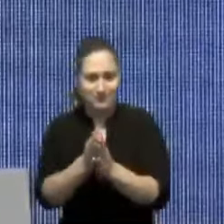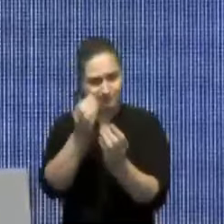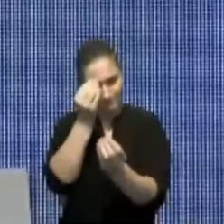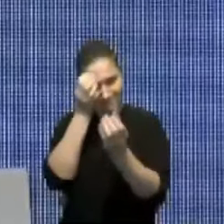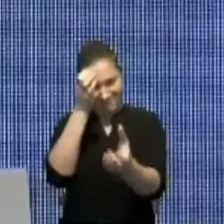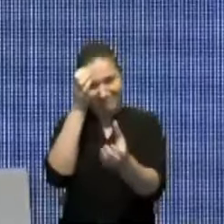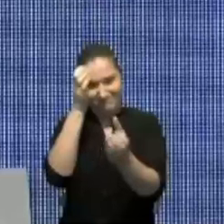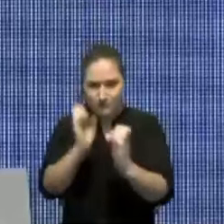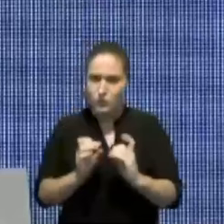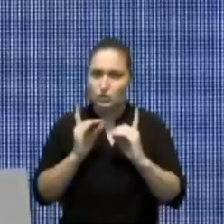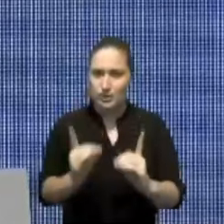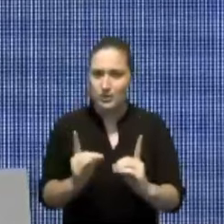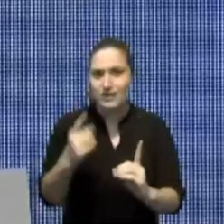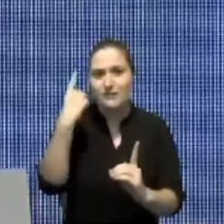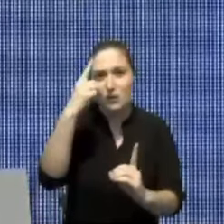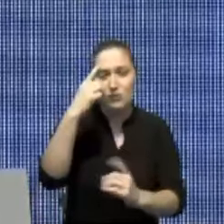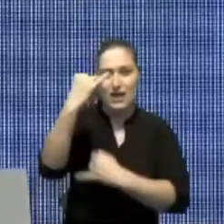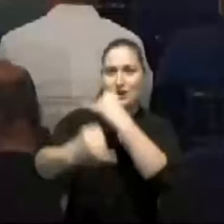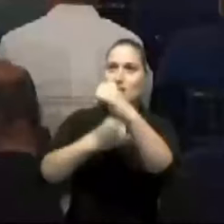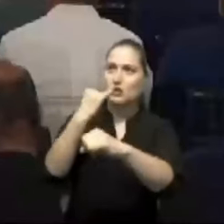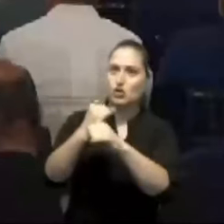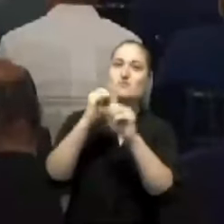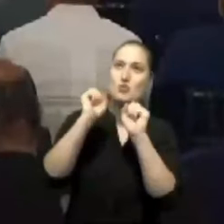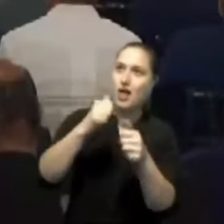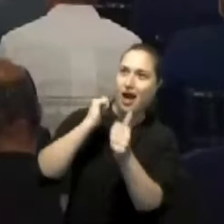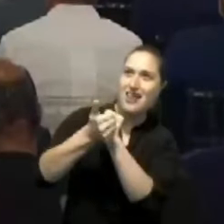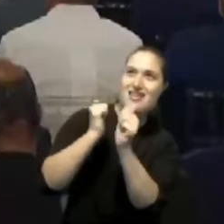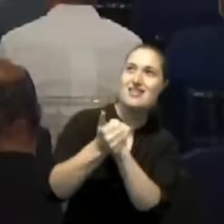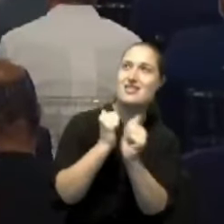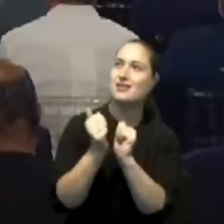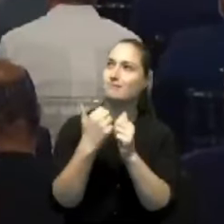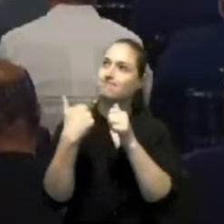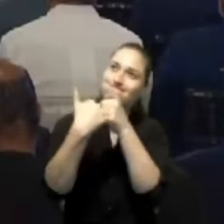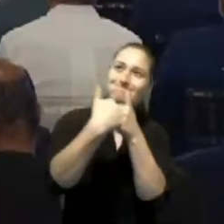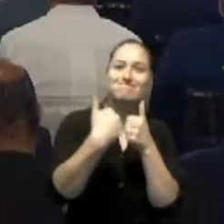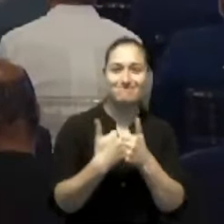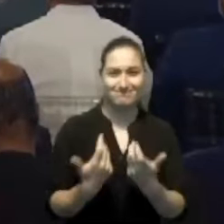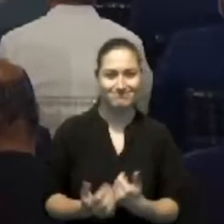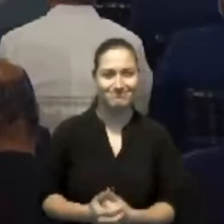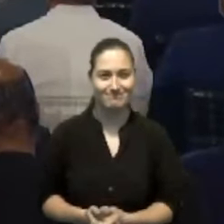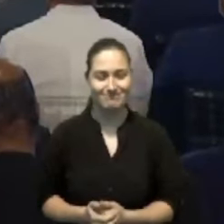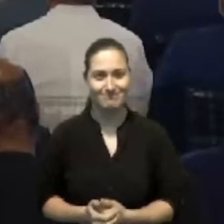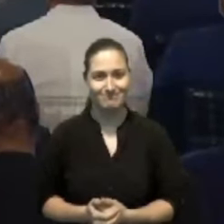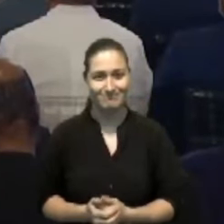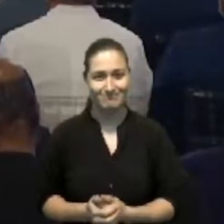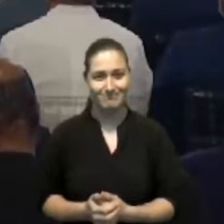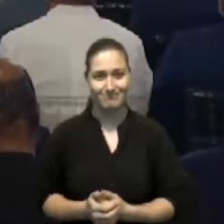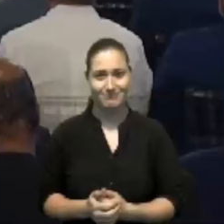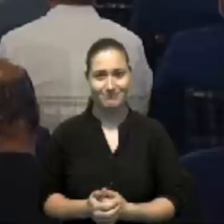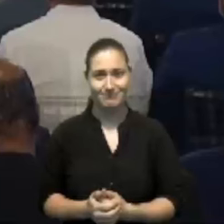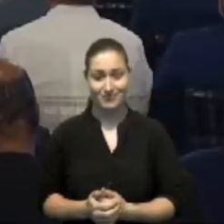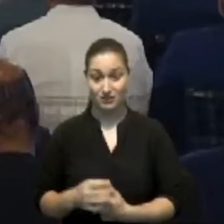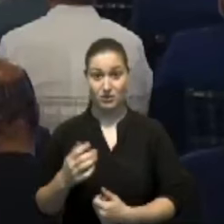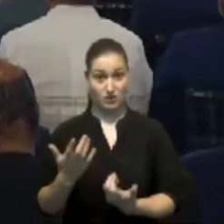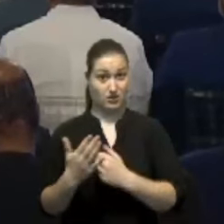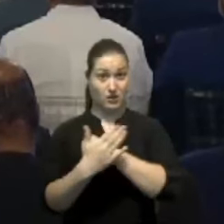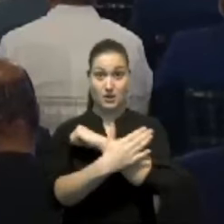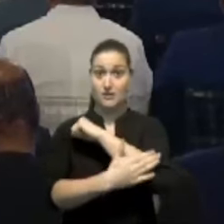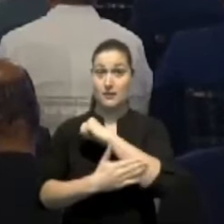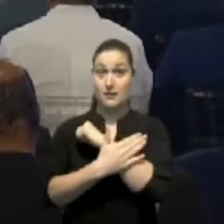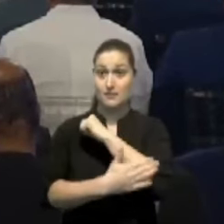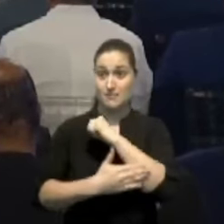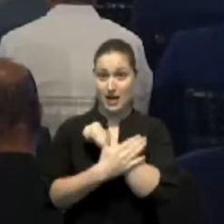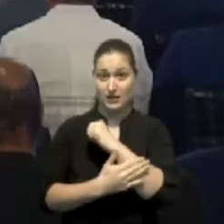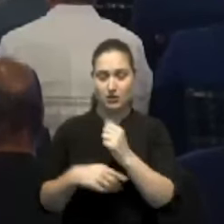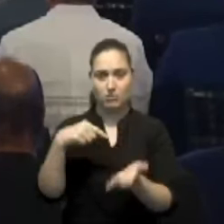para competir con el mundo entero. Ningún país puede depender eternamente de la